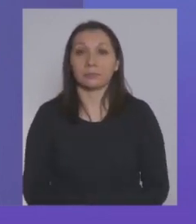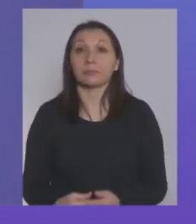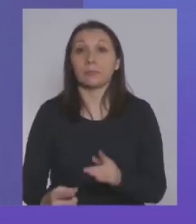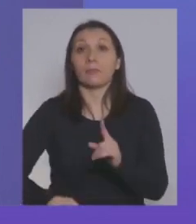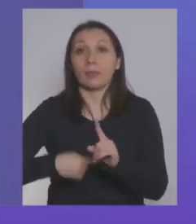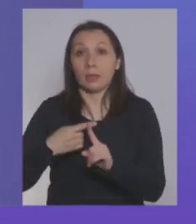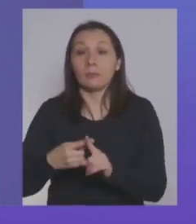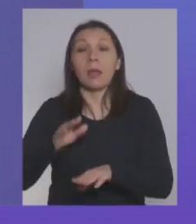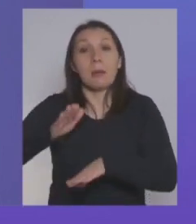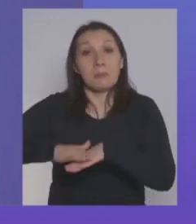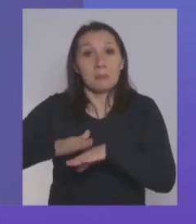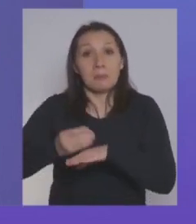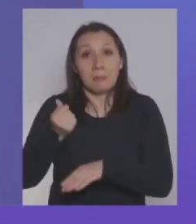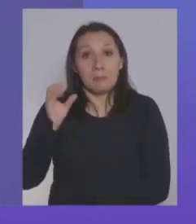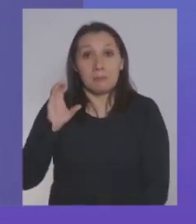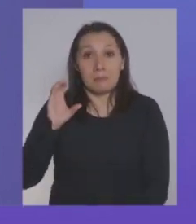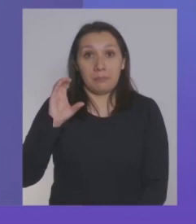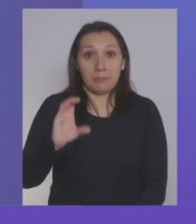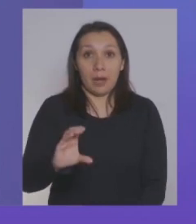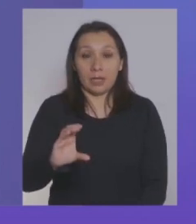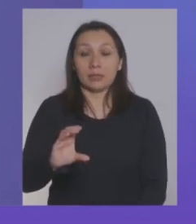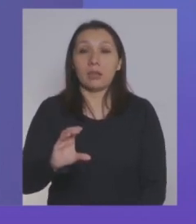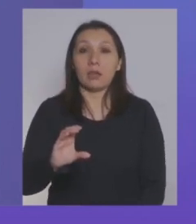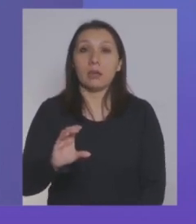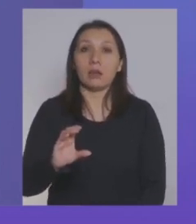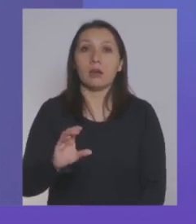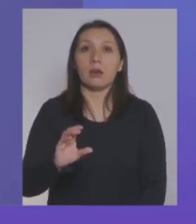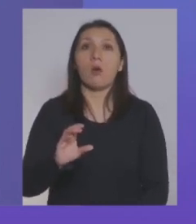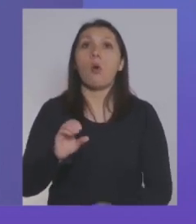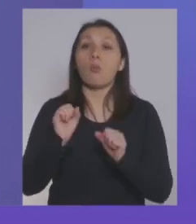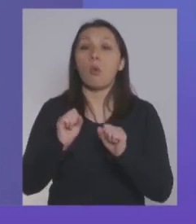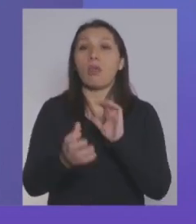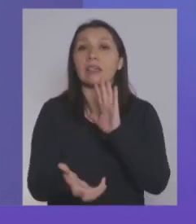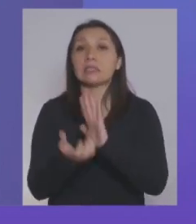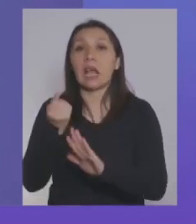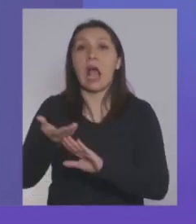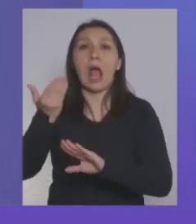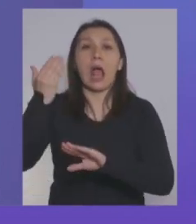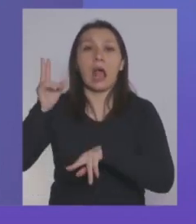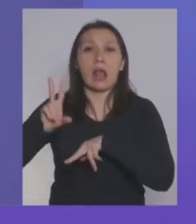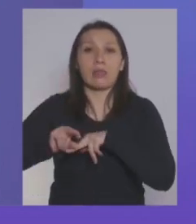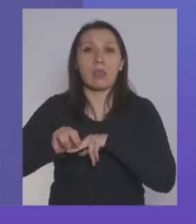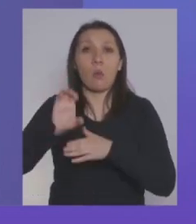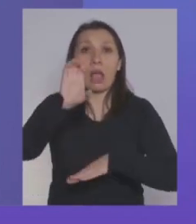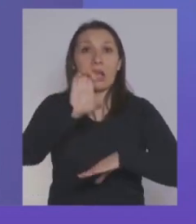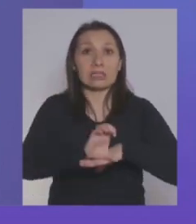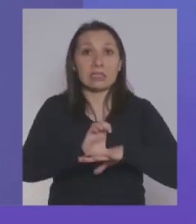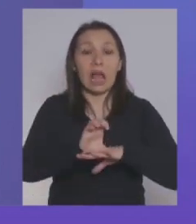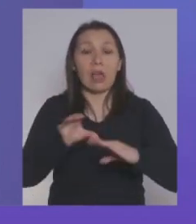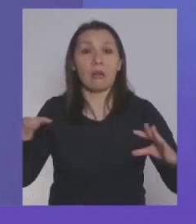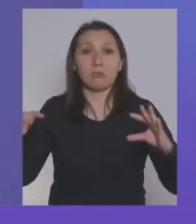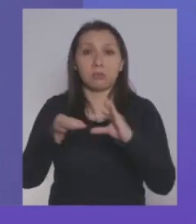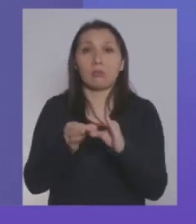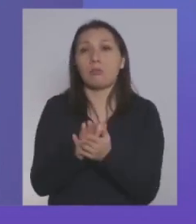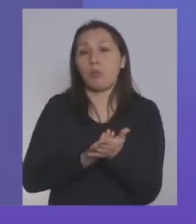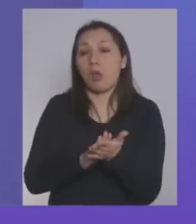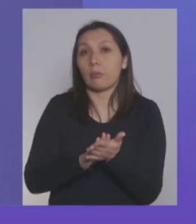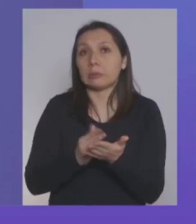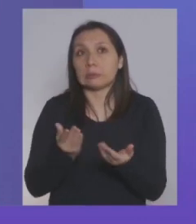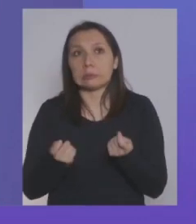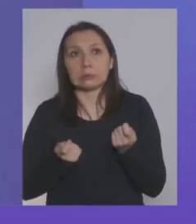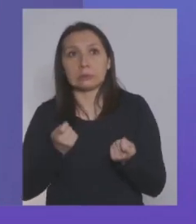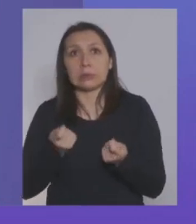Además, es un préstamo que no es embargable o neteable con deudas que tenga con el Estado. Por lo tanto, si usted solicita 100,